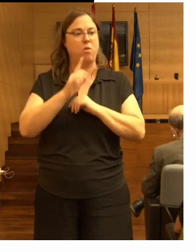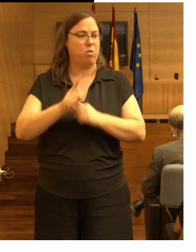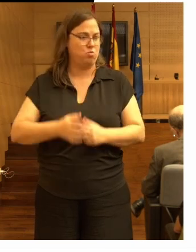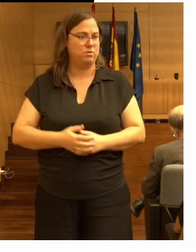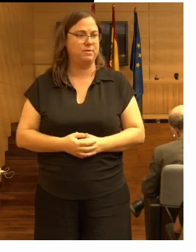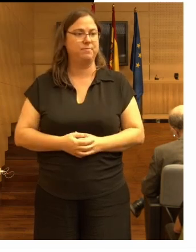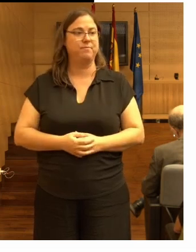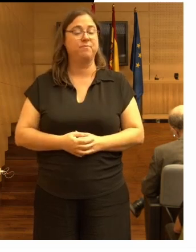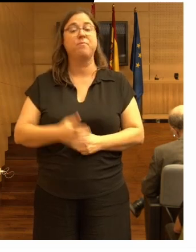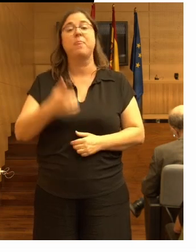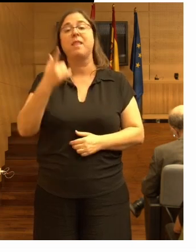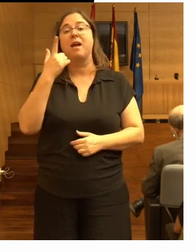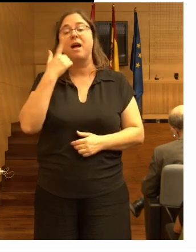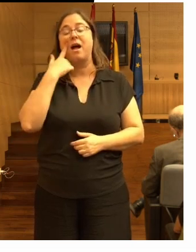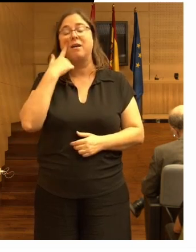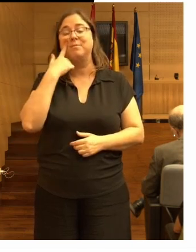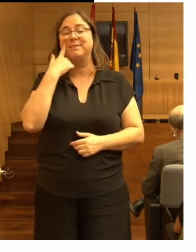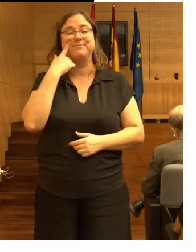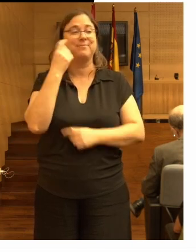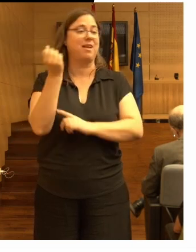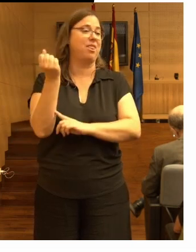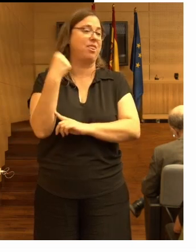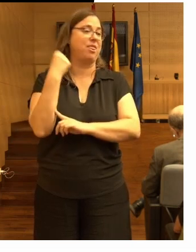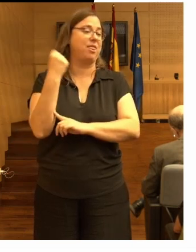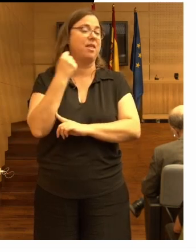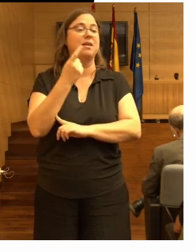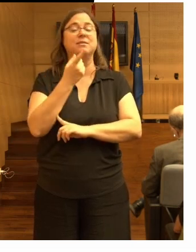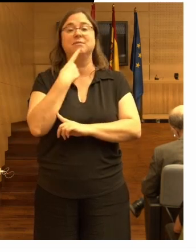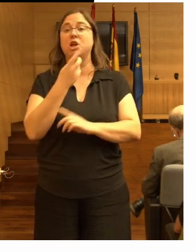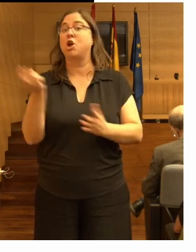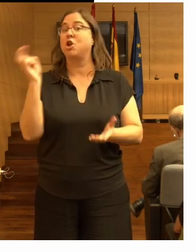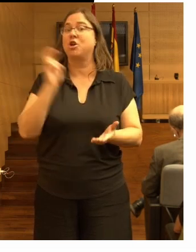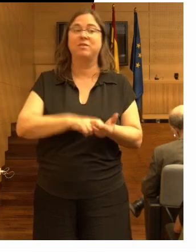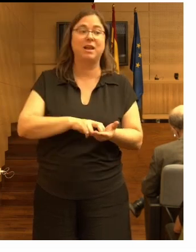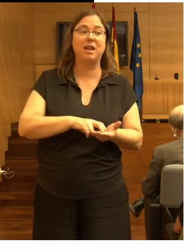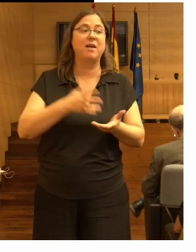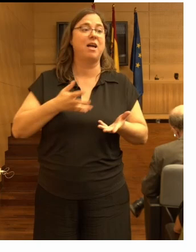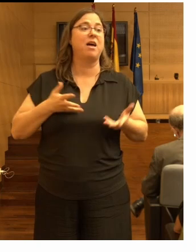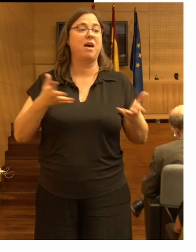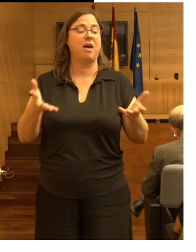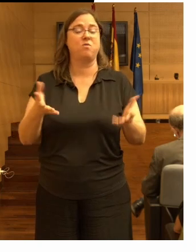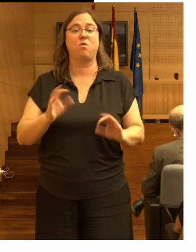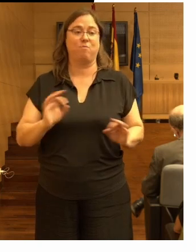así que no te van a escuchar si les dices no te levantes si no vengo a ayudarte